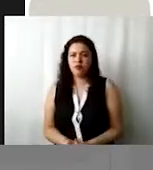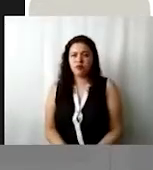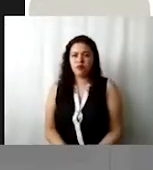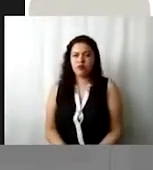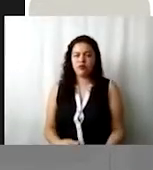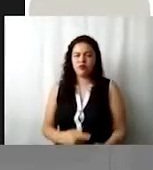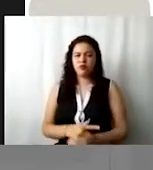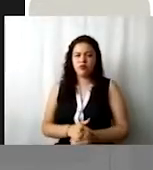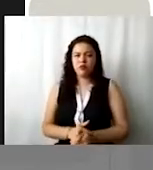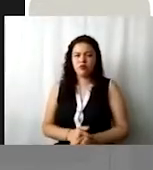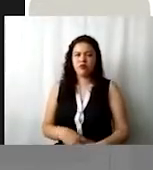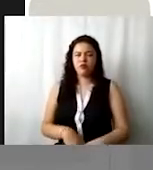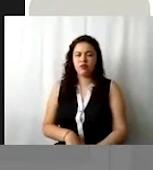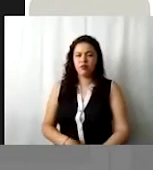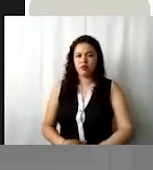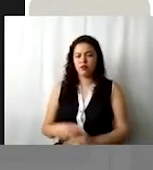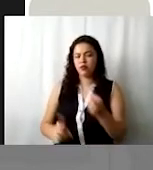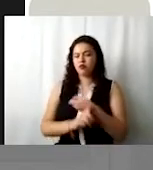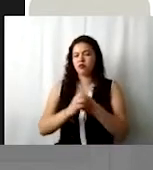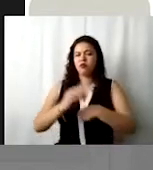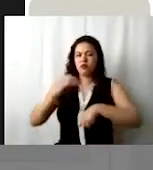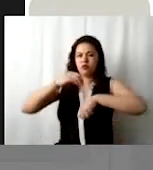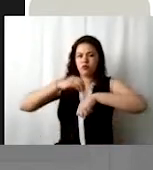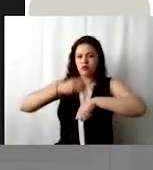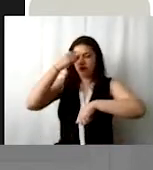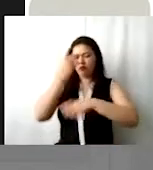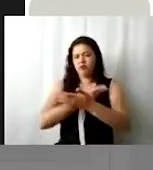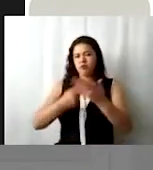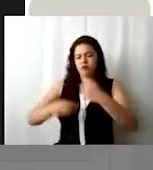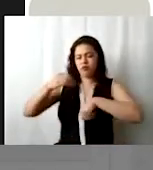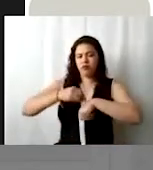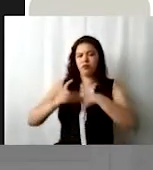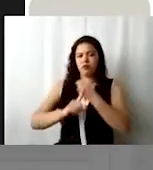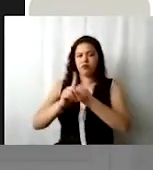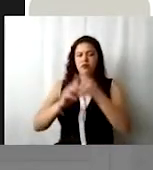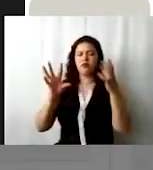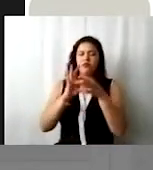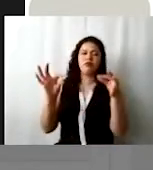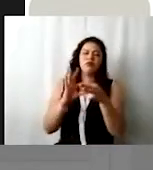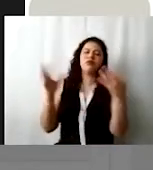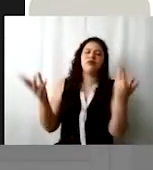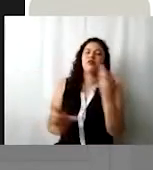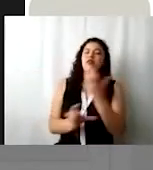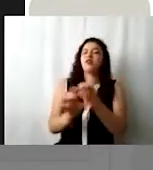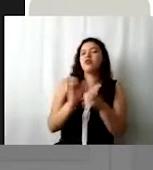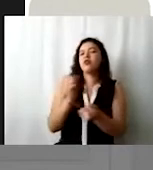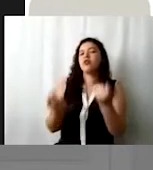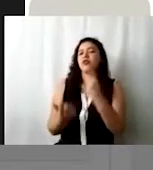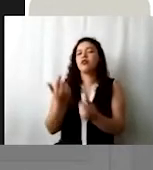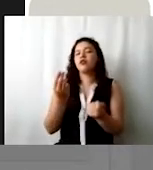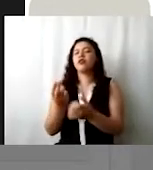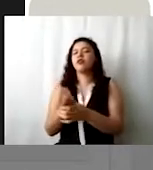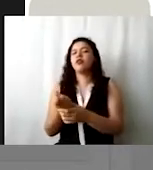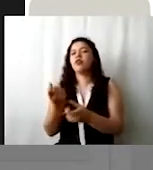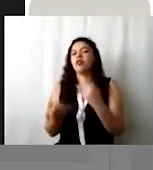ajá, del programa. Ajá. Vamos a describir, pues, algunos elementos que nos van a dar la pauta para atender a este